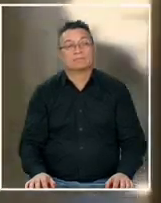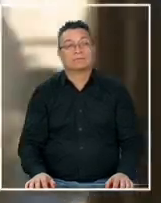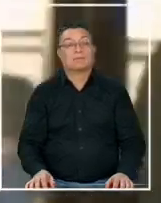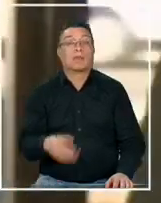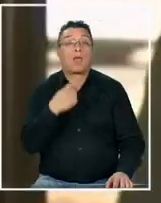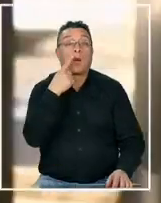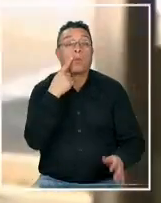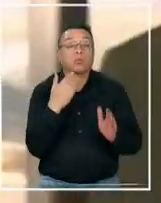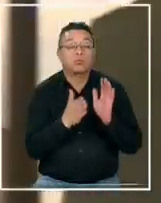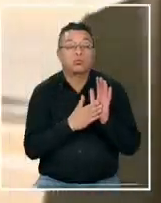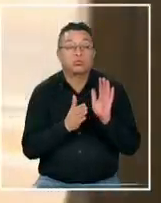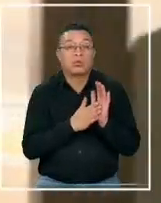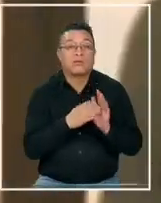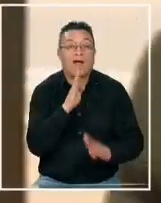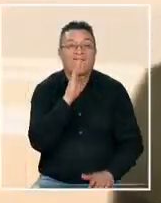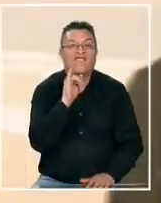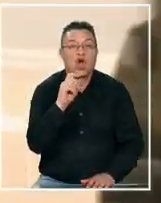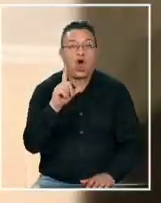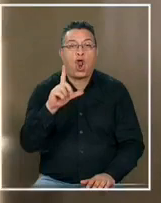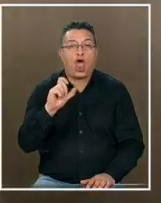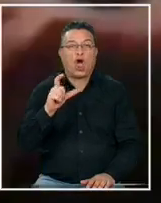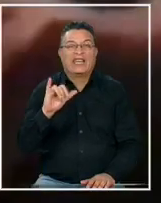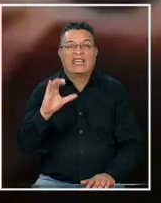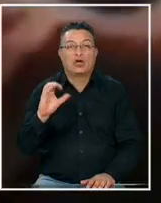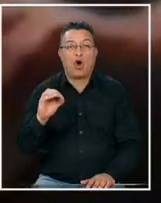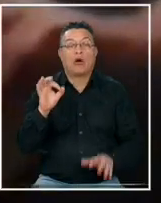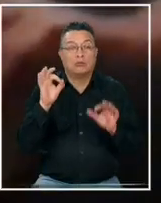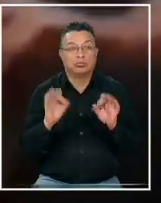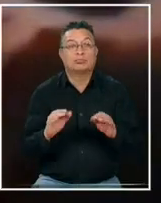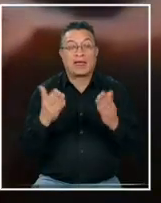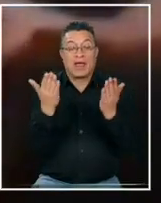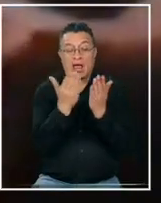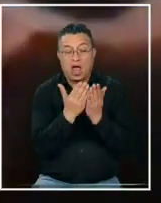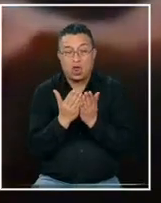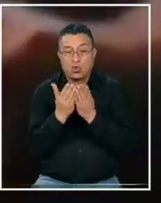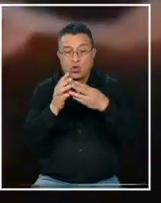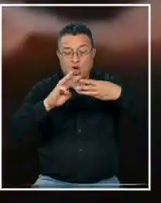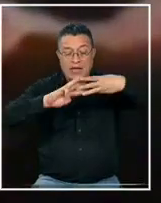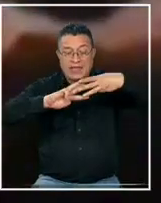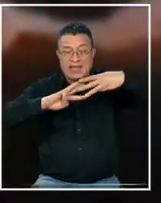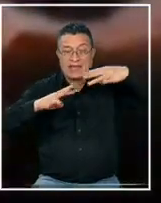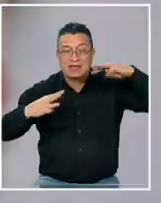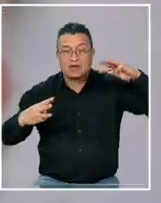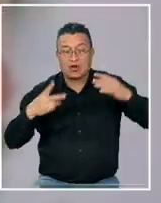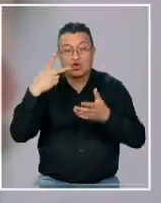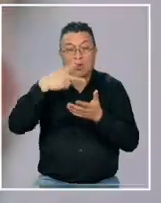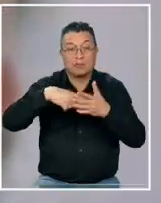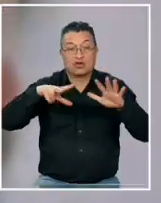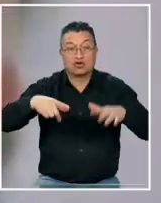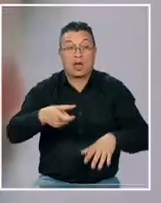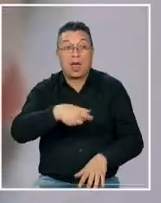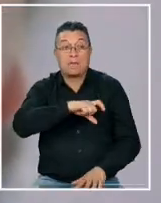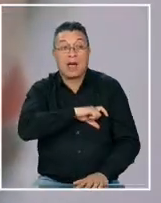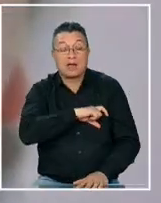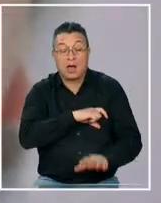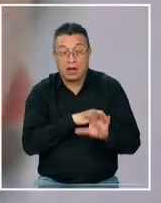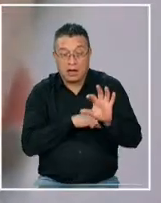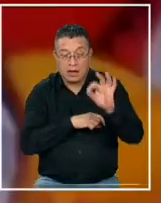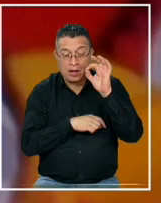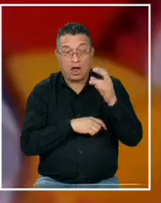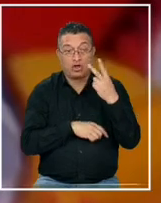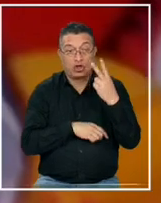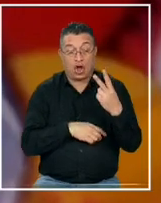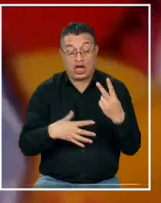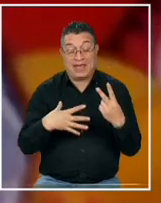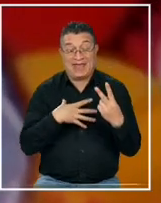evidencia biológica que finalmente llegó un estudio genético realizado en 2018 en España descubrió que las dos